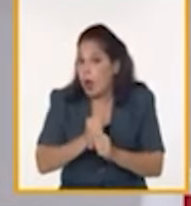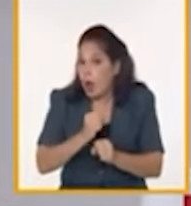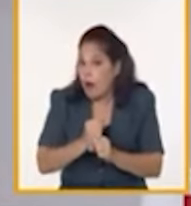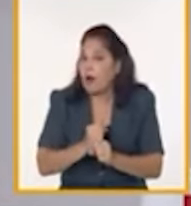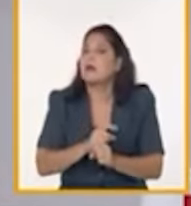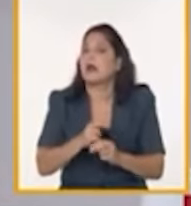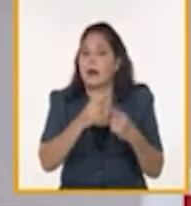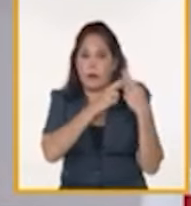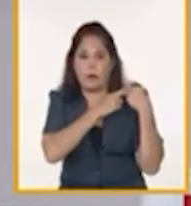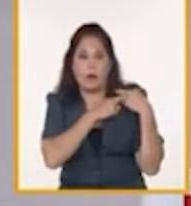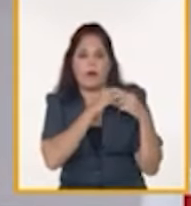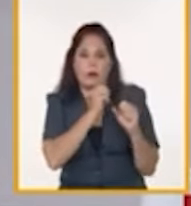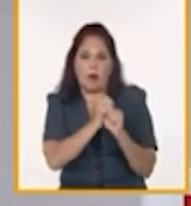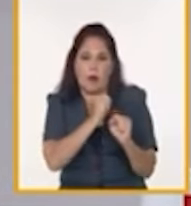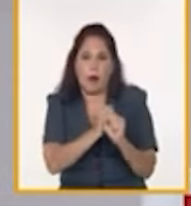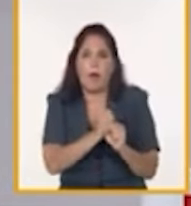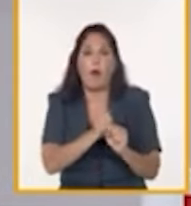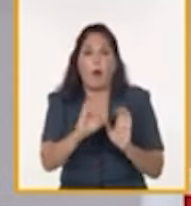está aquí en el país, está trabajando.